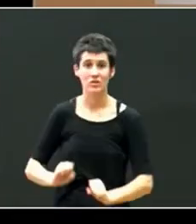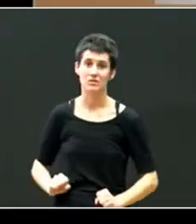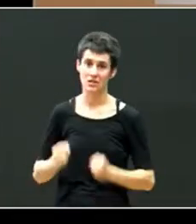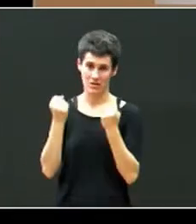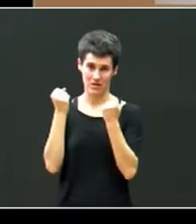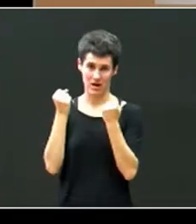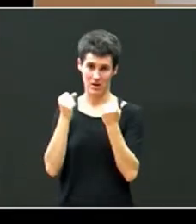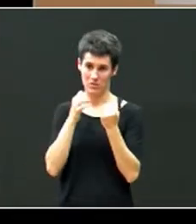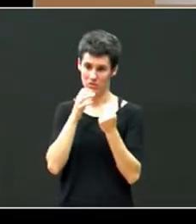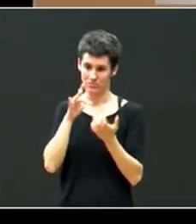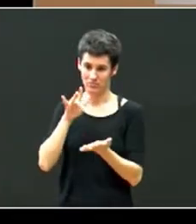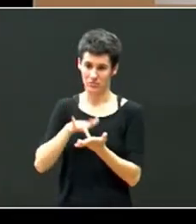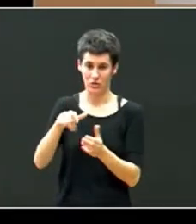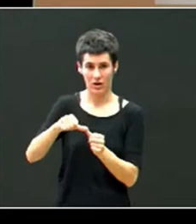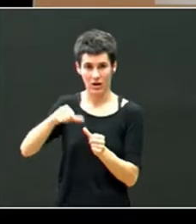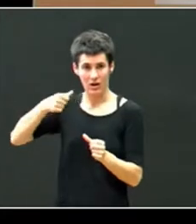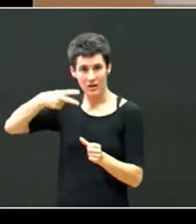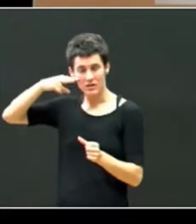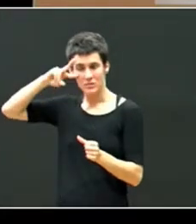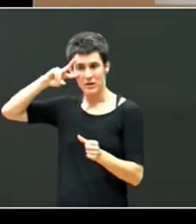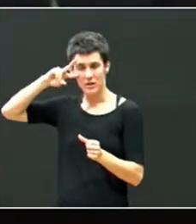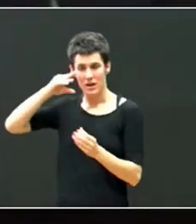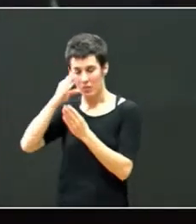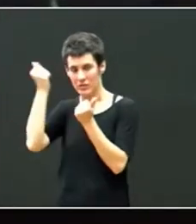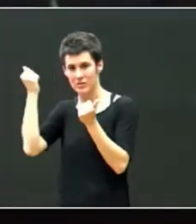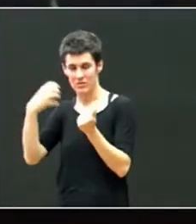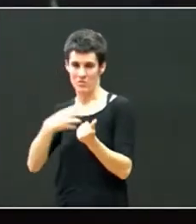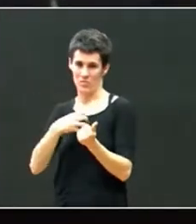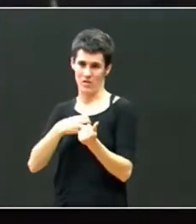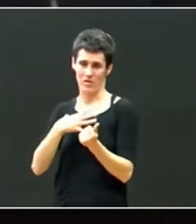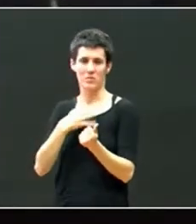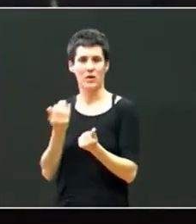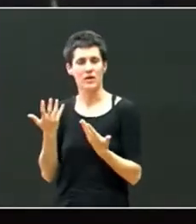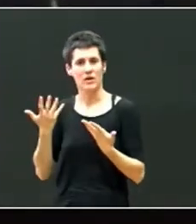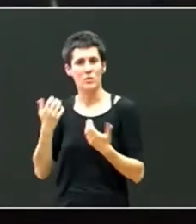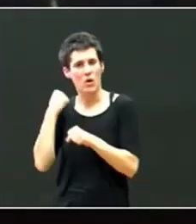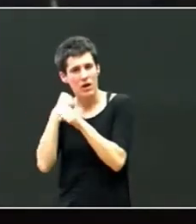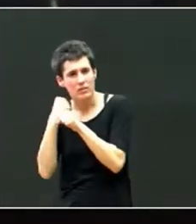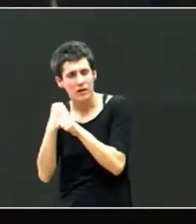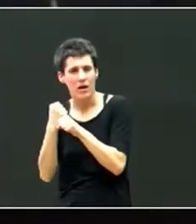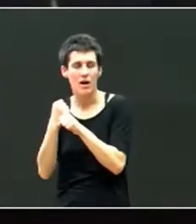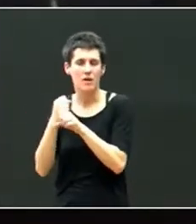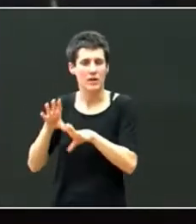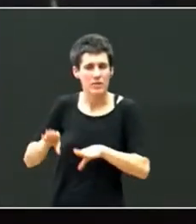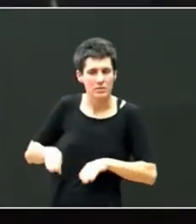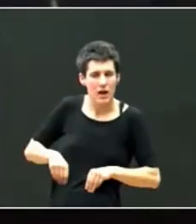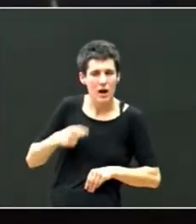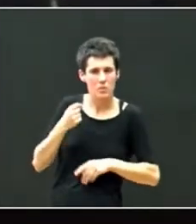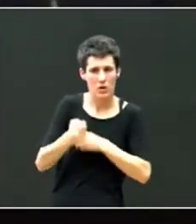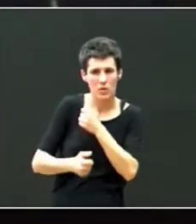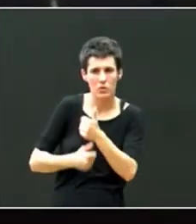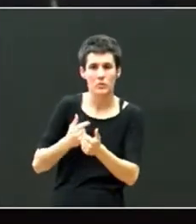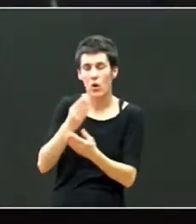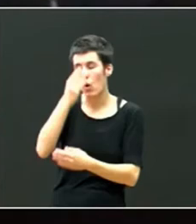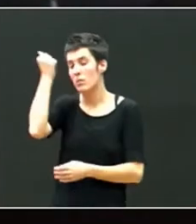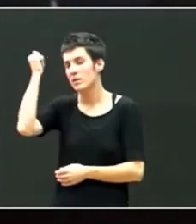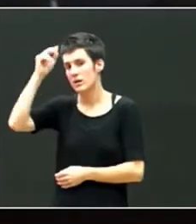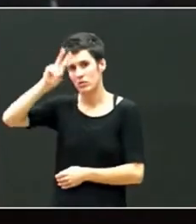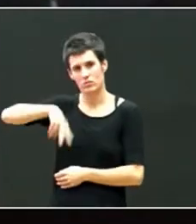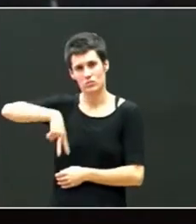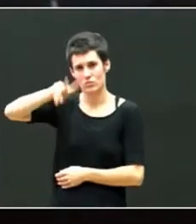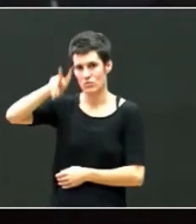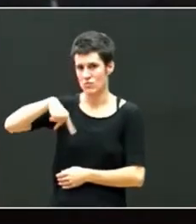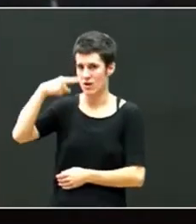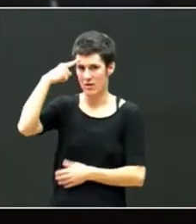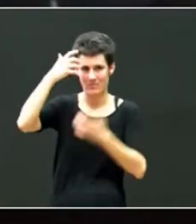lo vivido lo vivido vivido está se puede elaborar se puede integrar se puede trabajar pero no se puede olvidar el cerebro es el mismo toda la